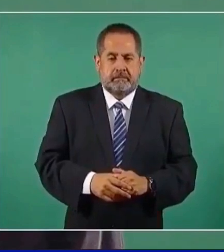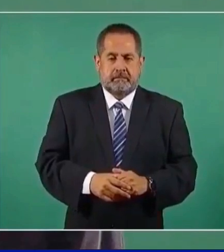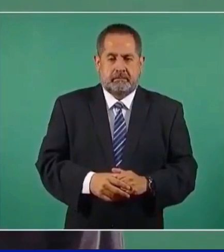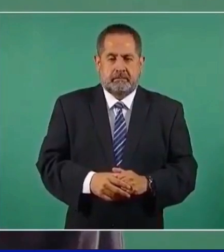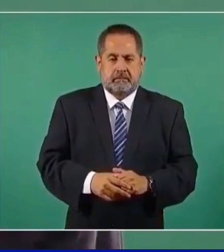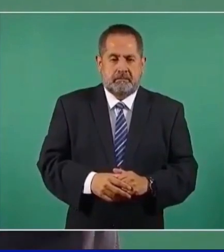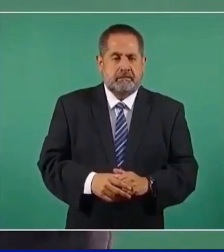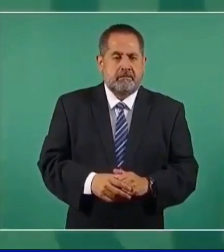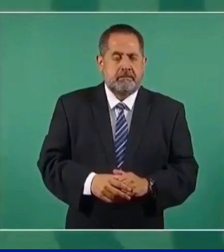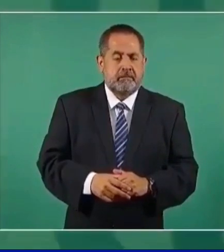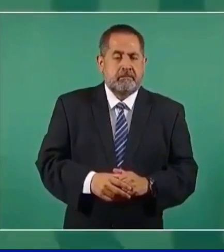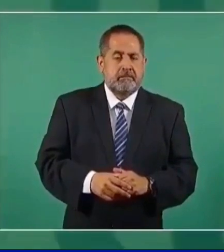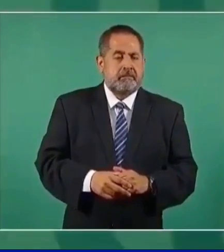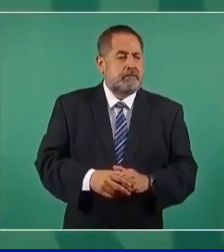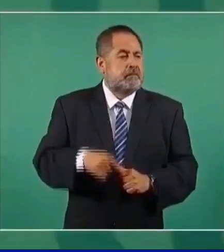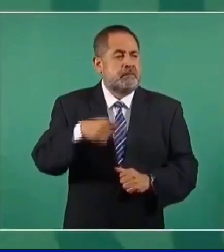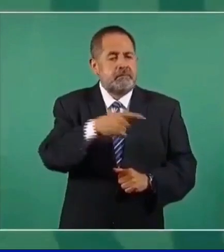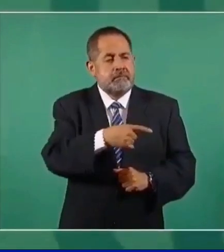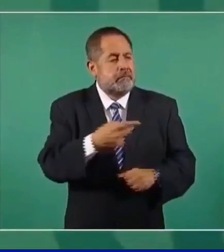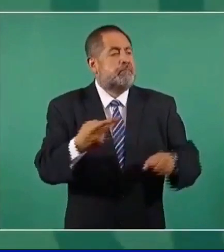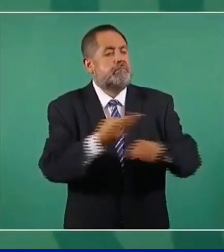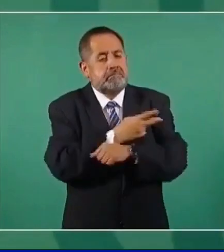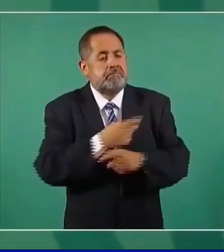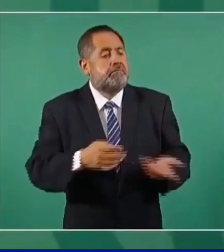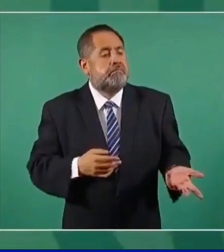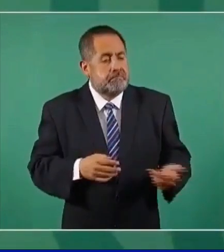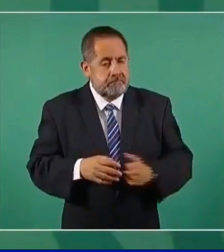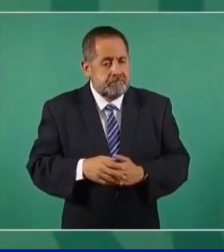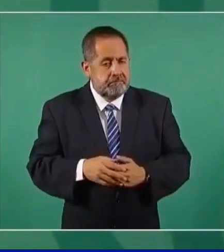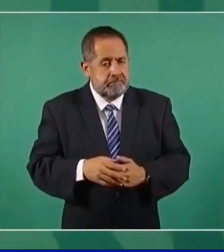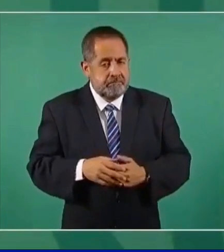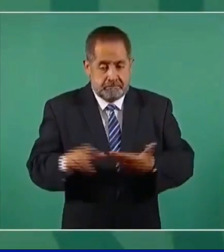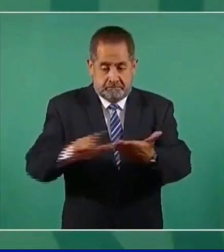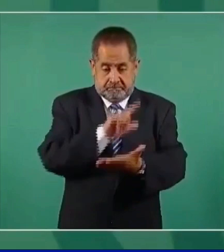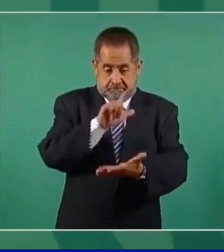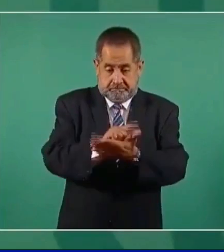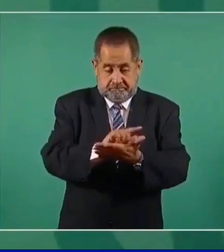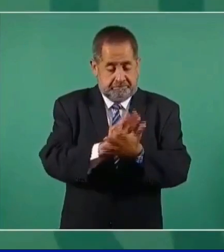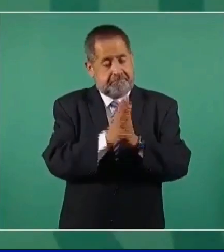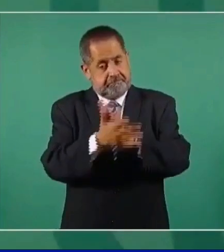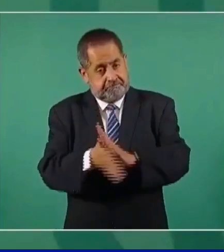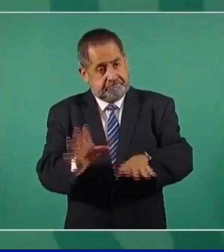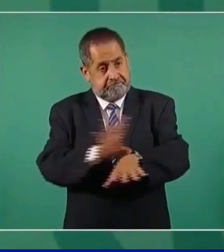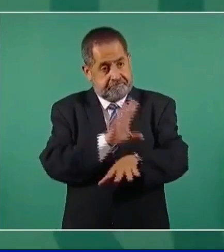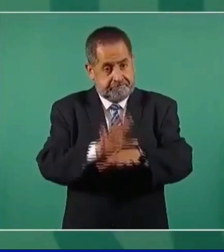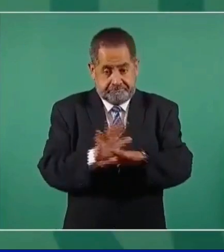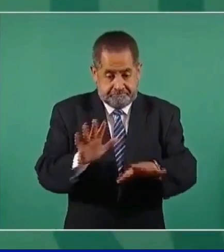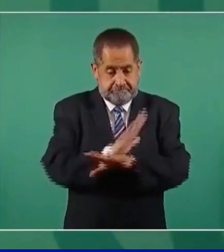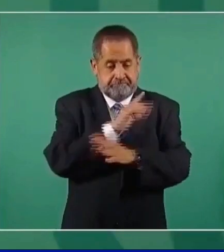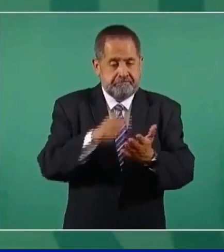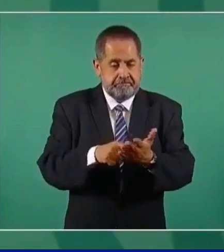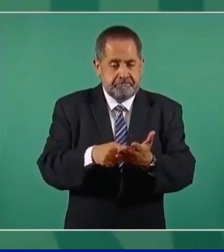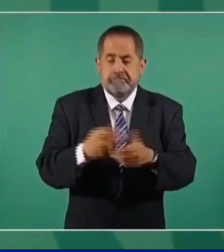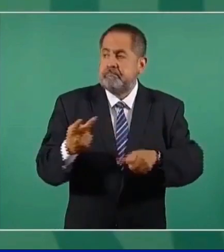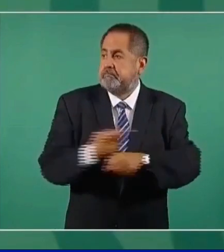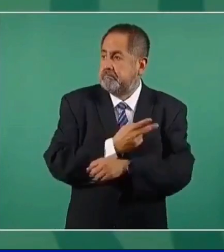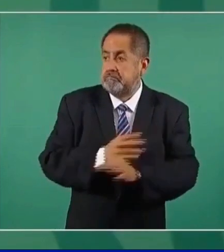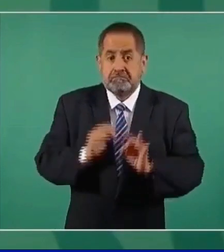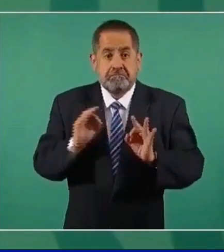¿Y qué se ganó con la reforma energética? Nada,